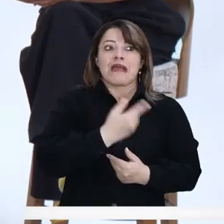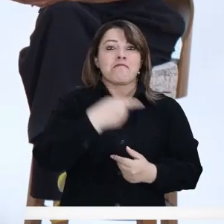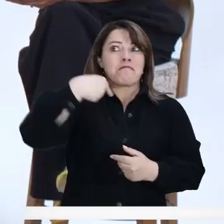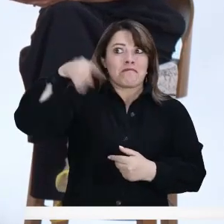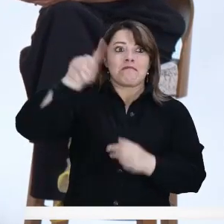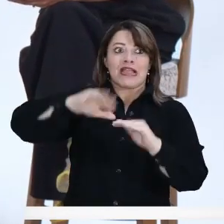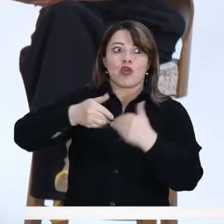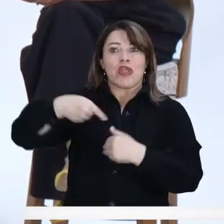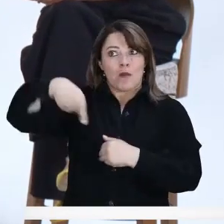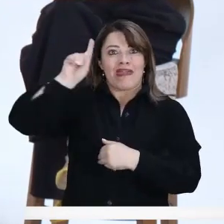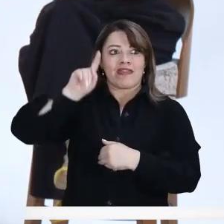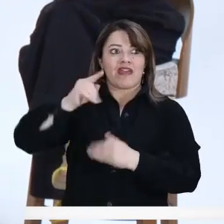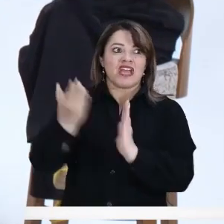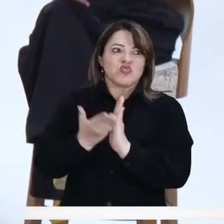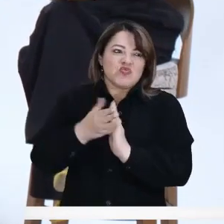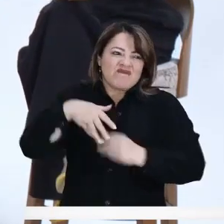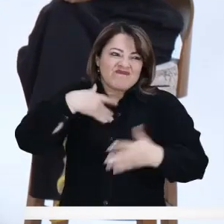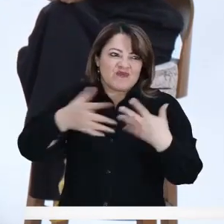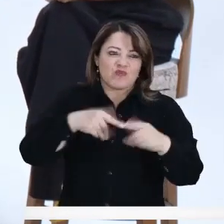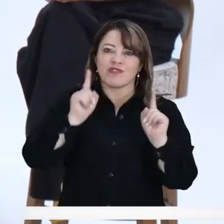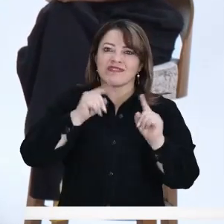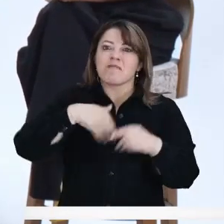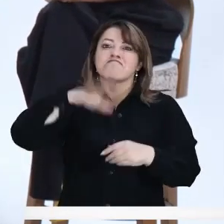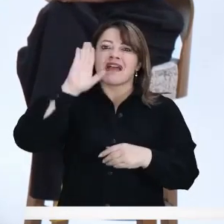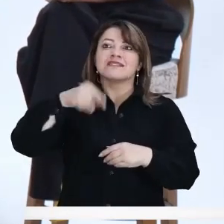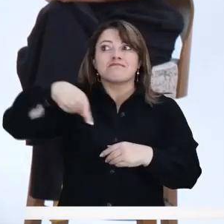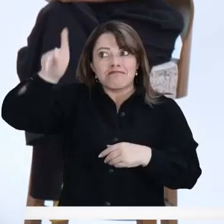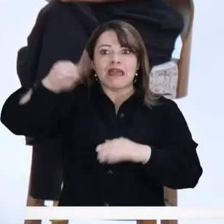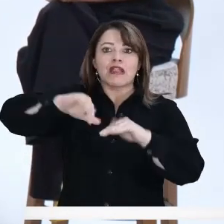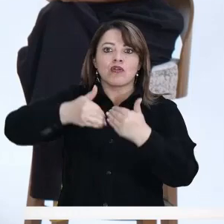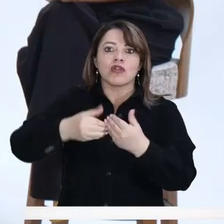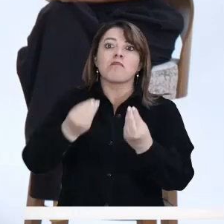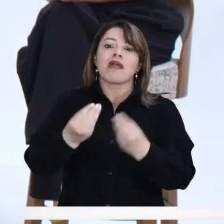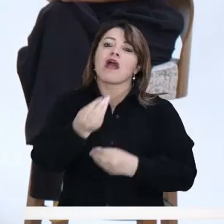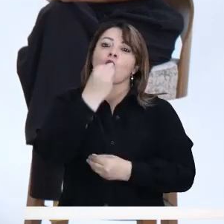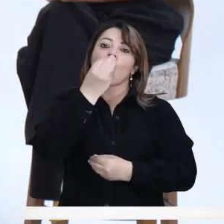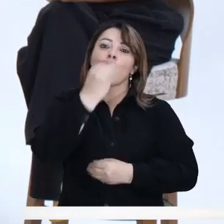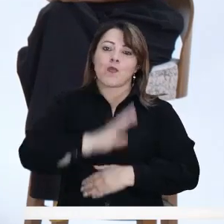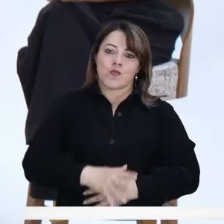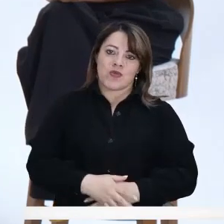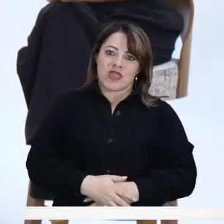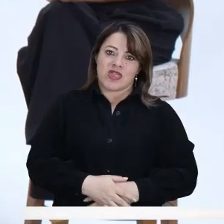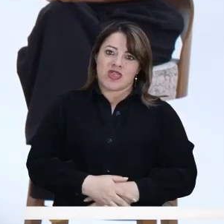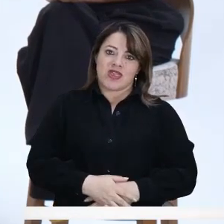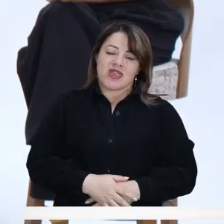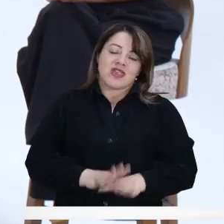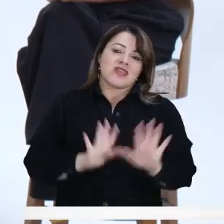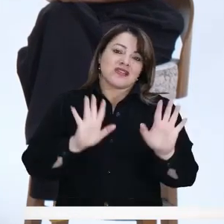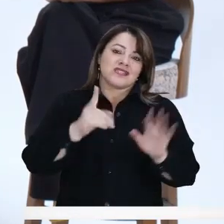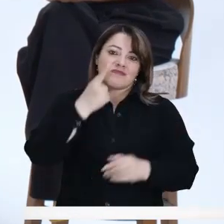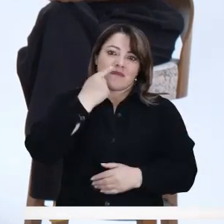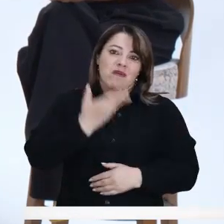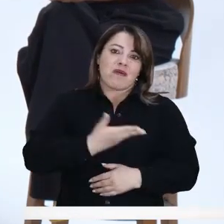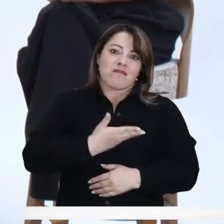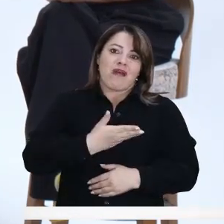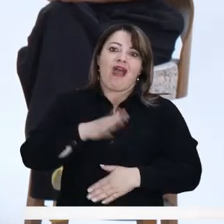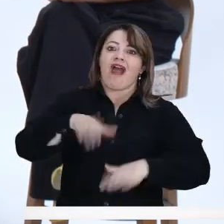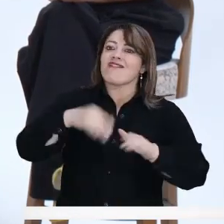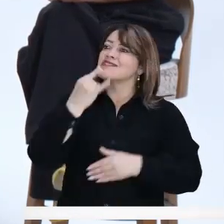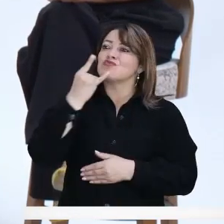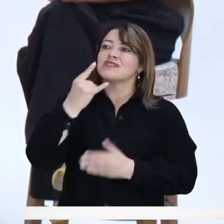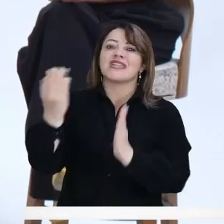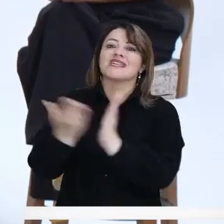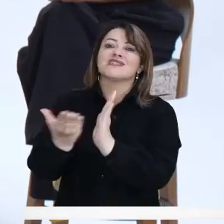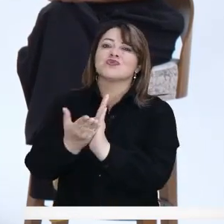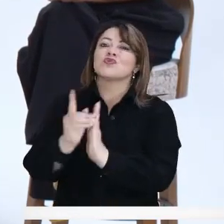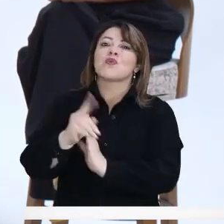las familias no dan para más. Y entonces dicen, no, hay que llevarlo a la escuela y a mí no me importa si se educan o